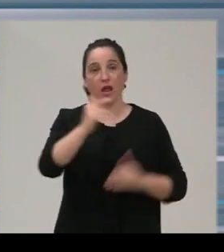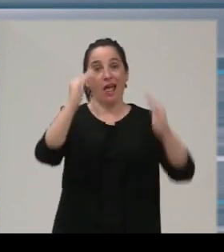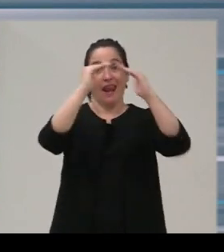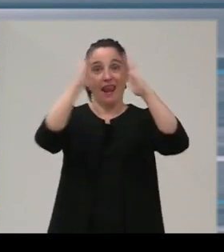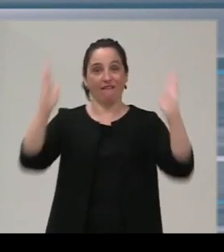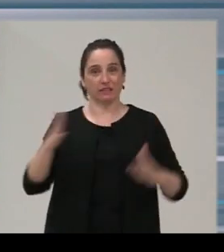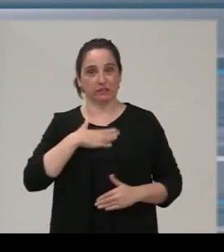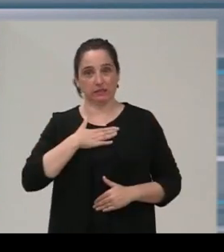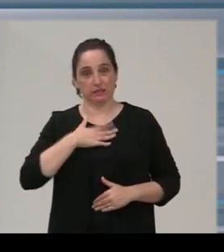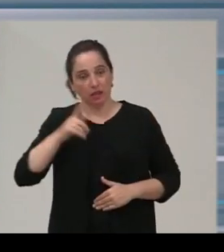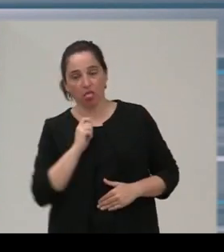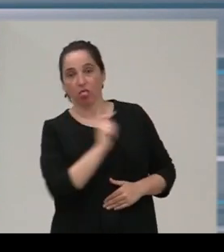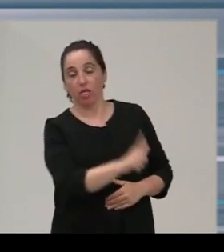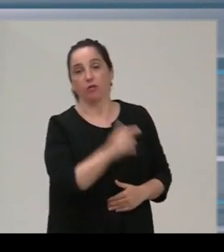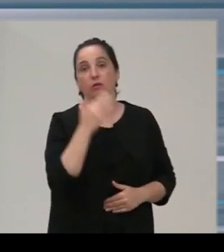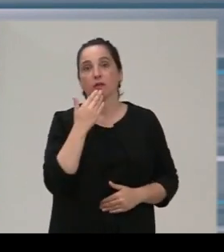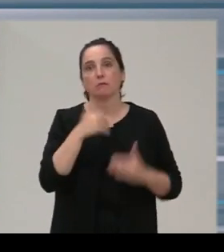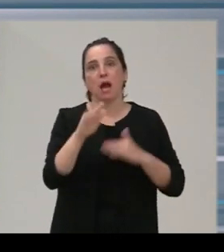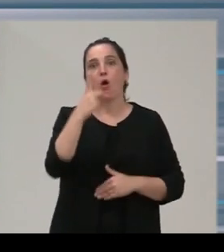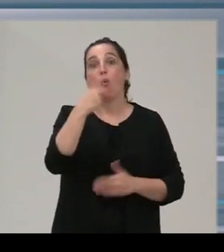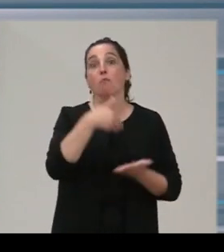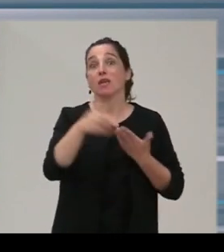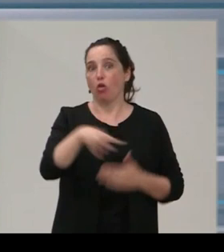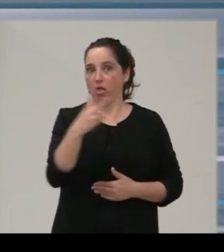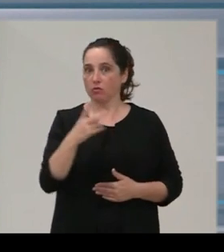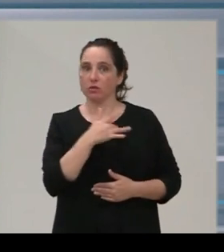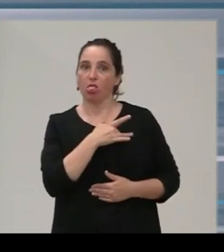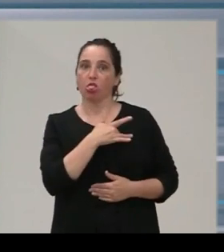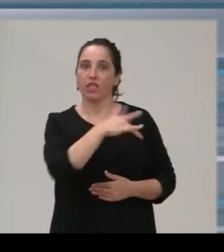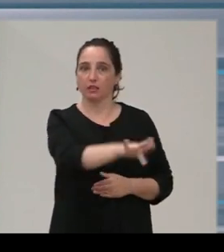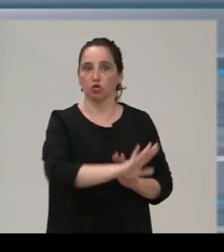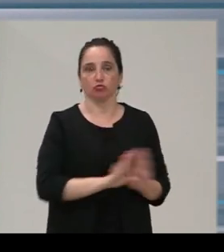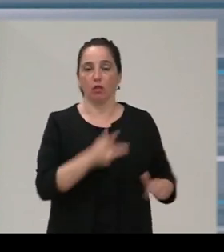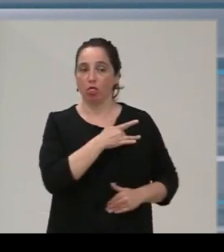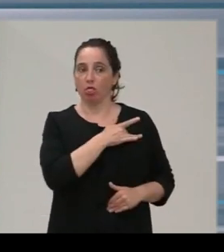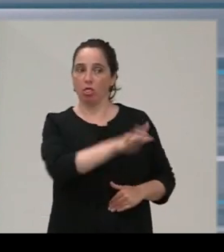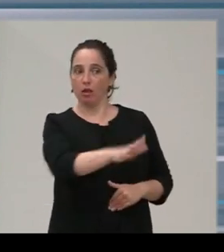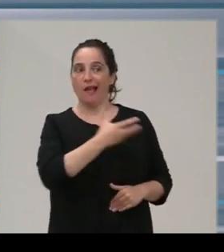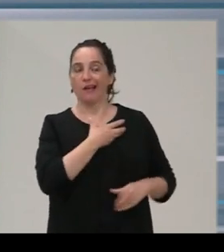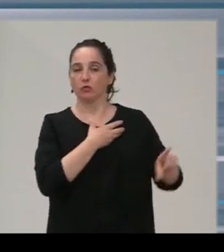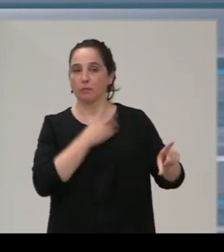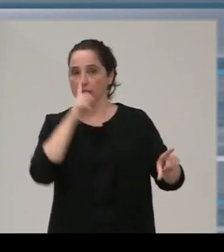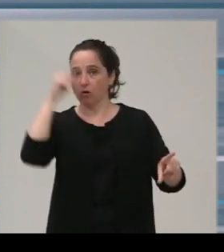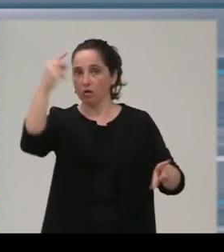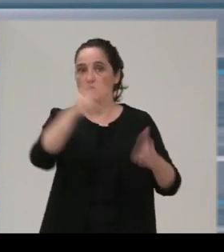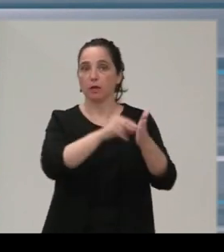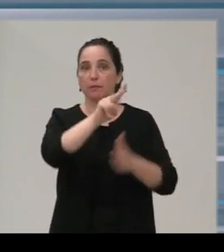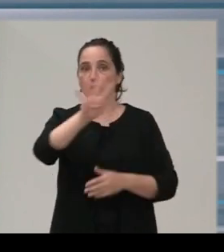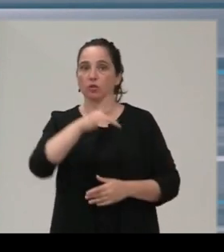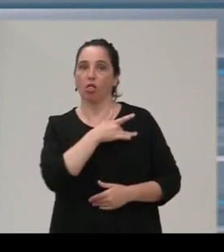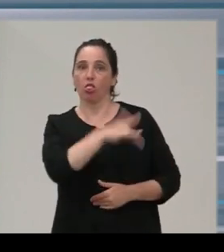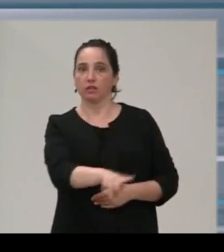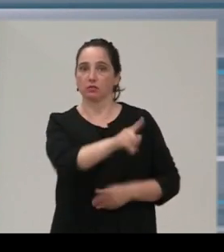instalaciones que están tasadas en más de un millón de euros se haga efectiva al Ayuntamiento a lo largo del próximo año 2024,